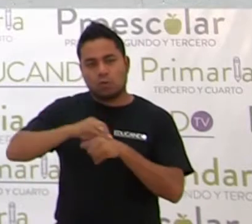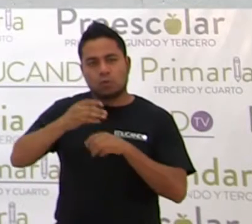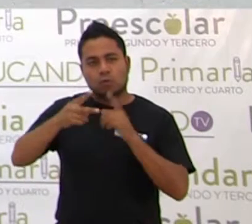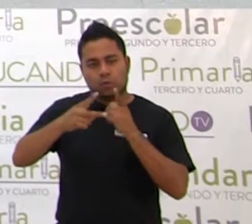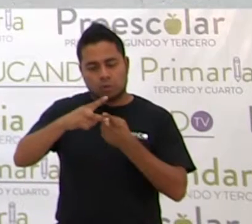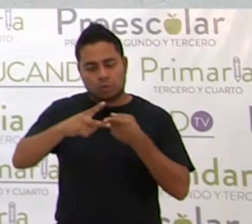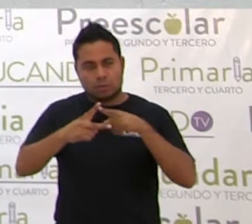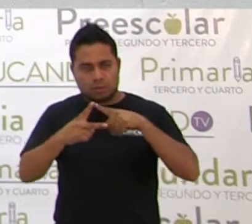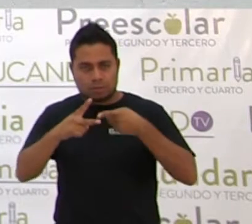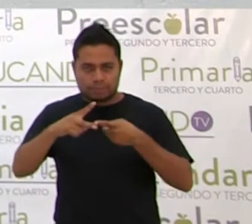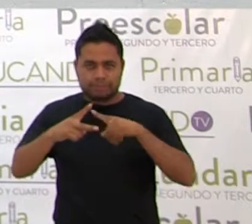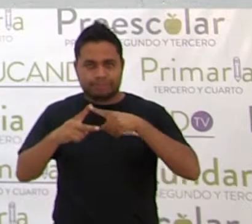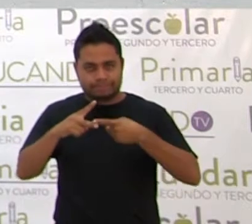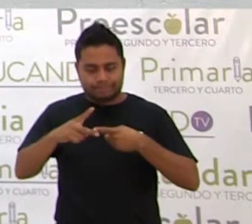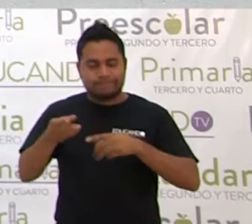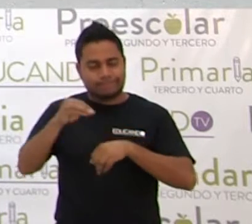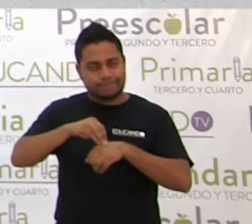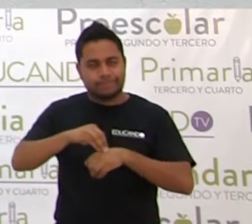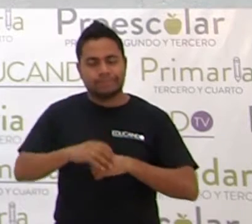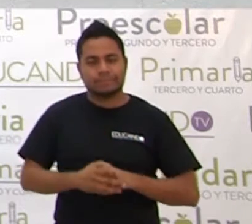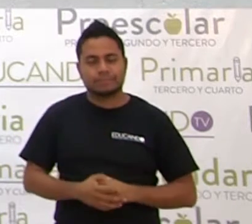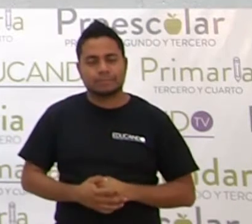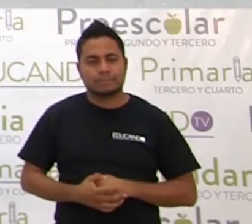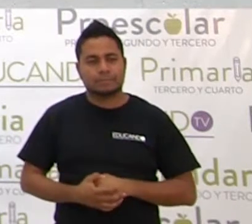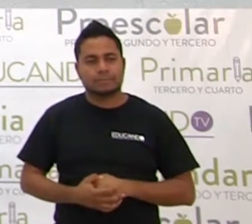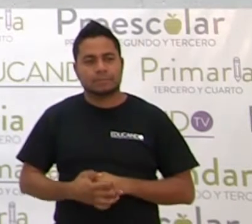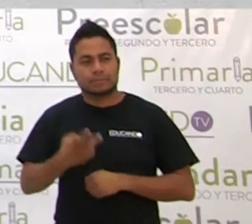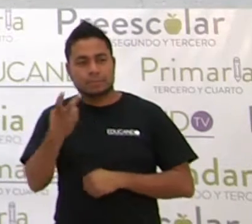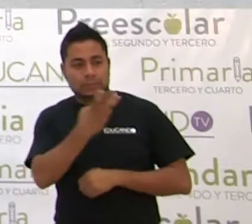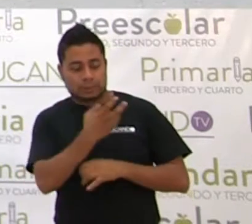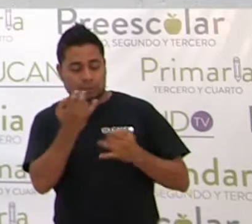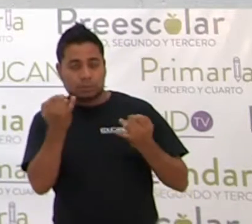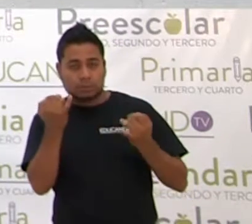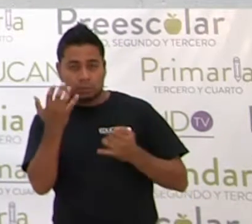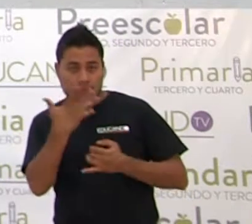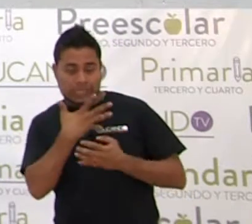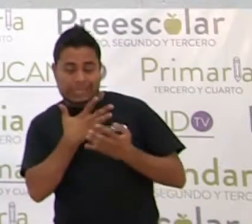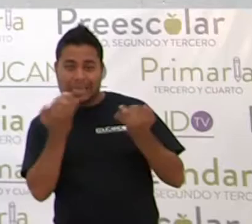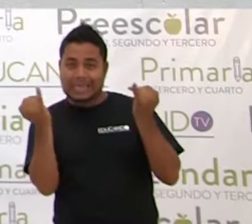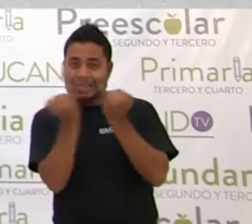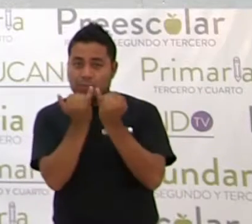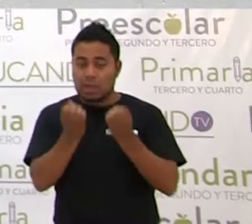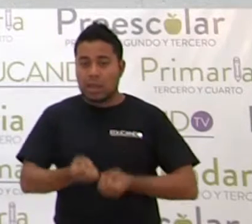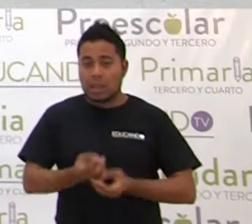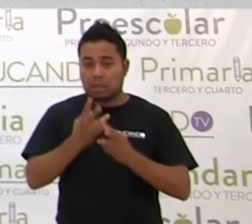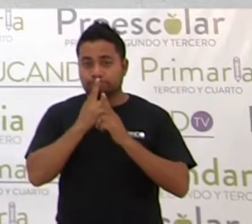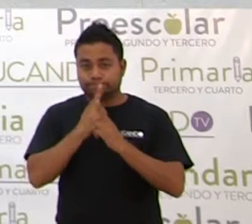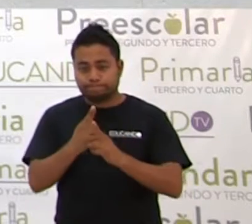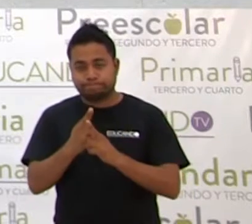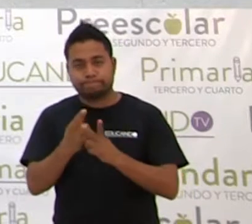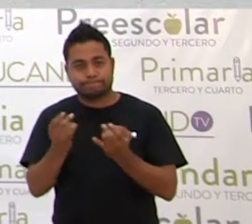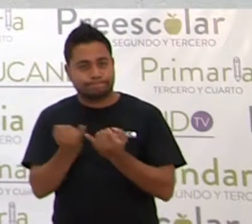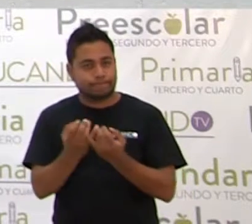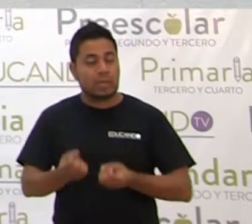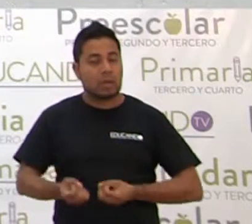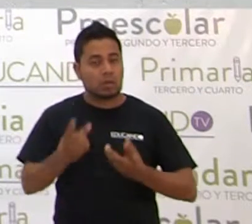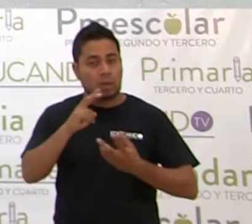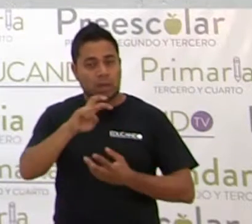3x cuadrada. Esto va a ser igual, ¿sí? Esto va a ser igual